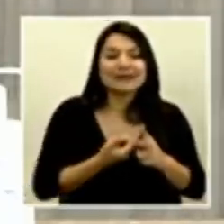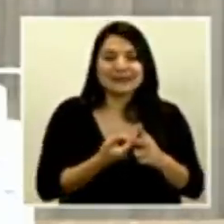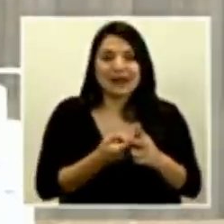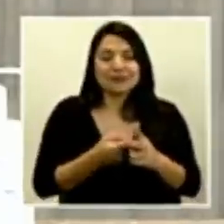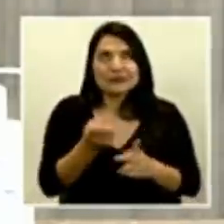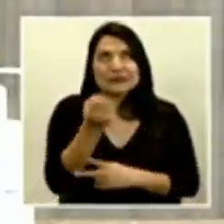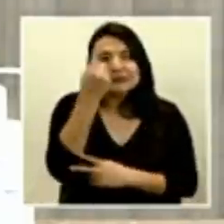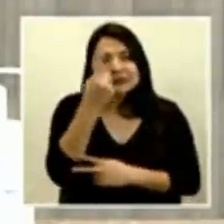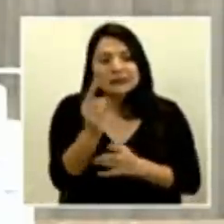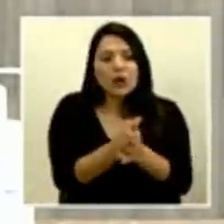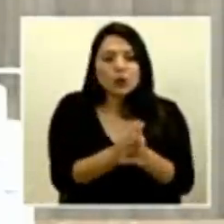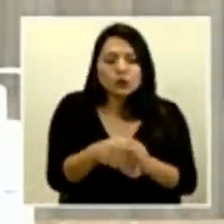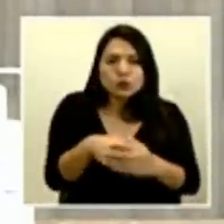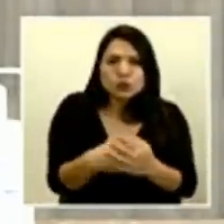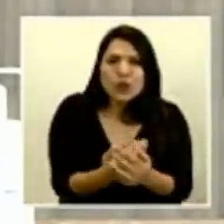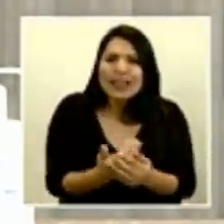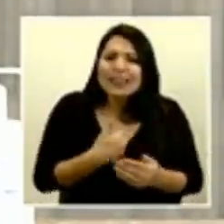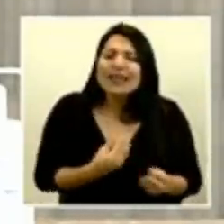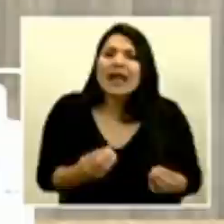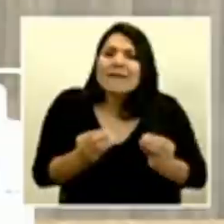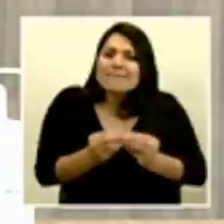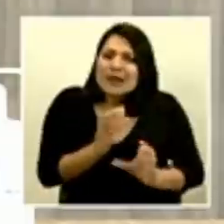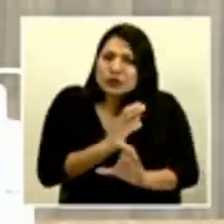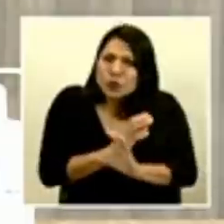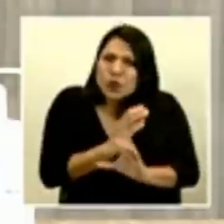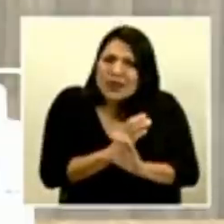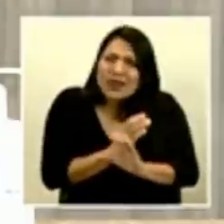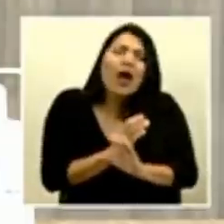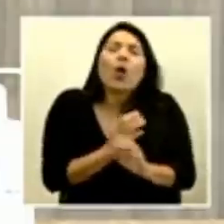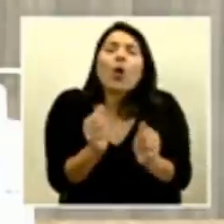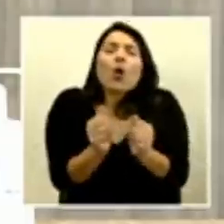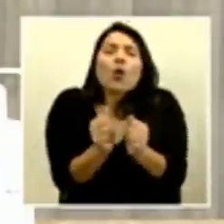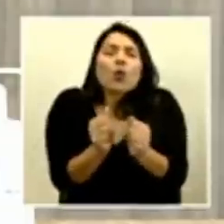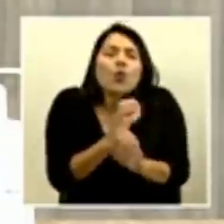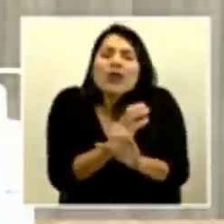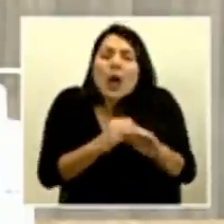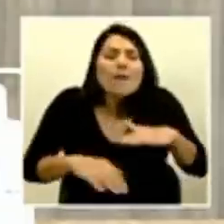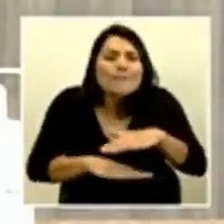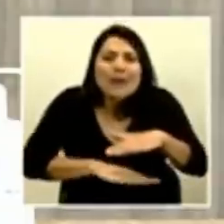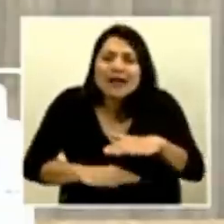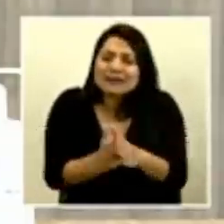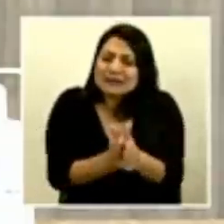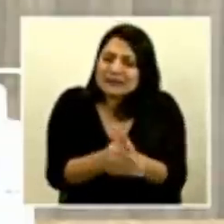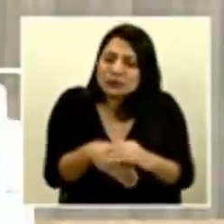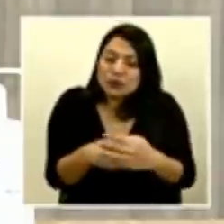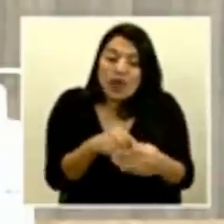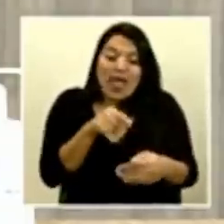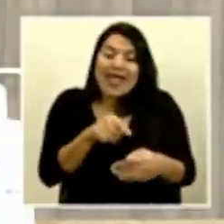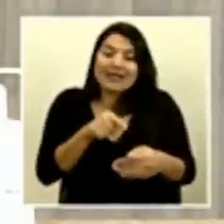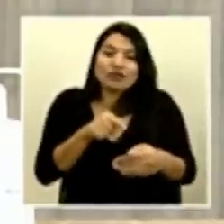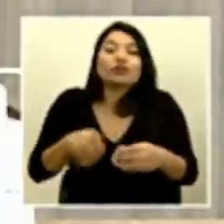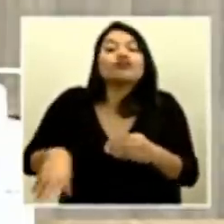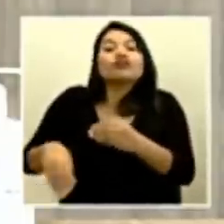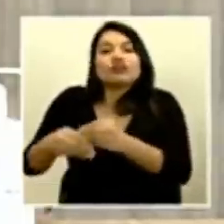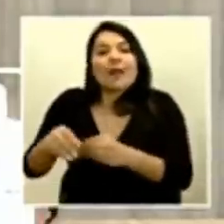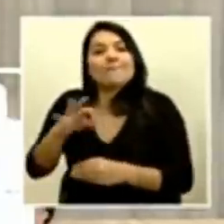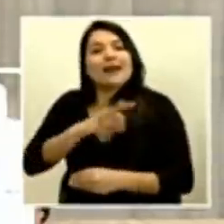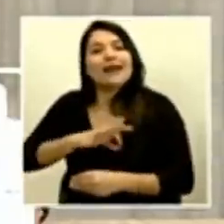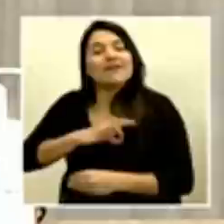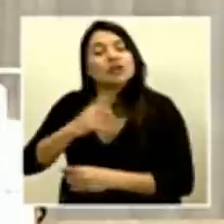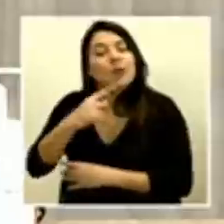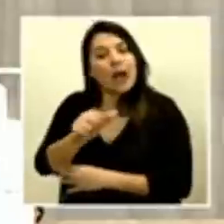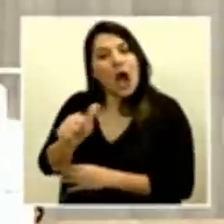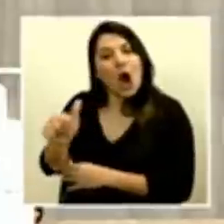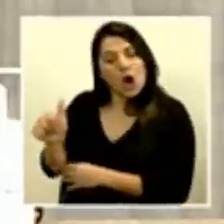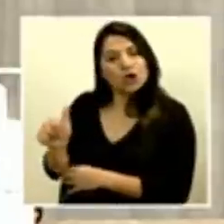manos, a cuidarnos más en esas medidas básicas de higiene, tiene también un impacto, un beneficio agregado para otras cosas, además, obviamente,